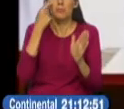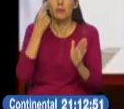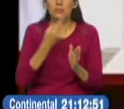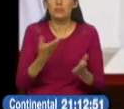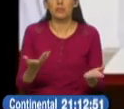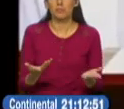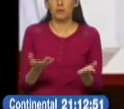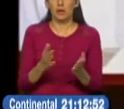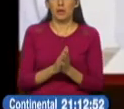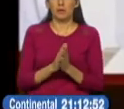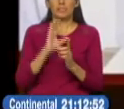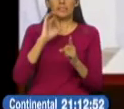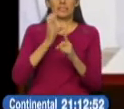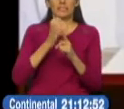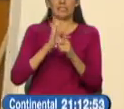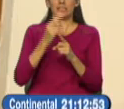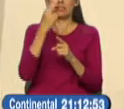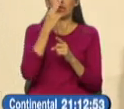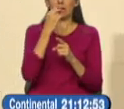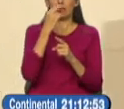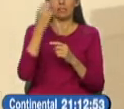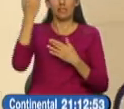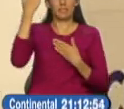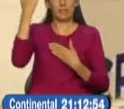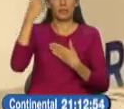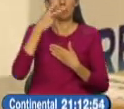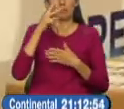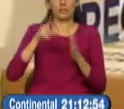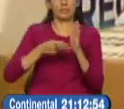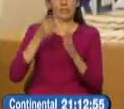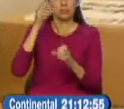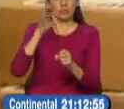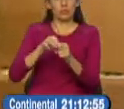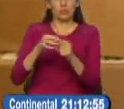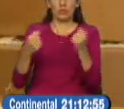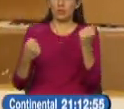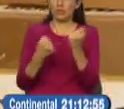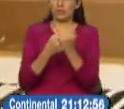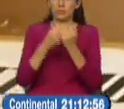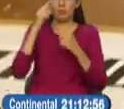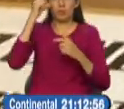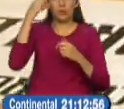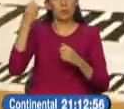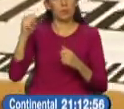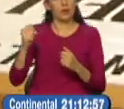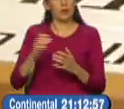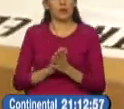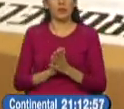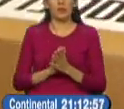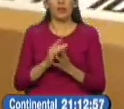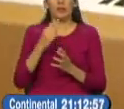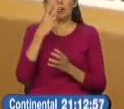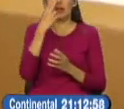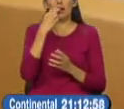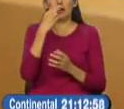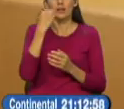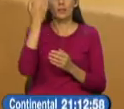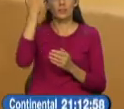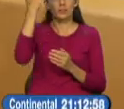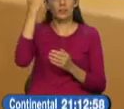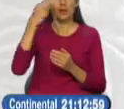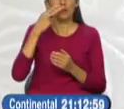sido criticada por el alcalde de Guayaquil, Jaime Nebod, quien en la segunda vuelta dio su respaldo a Guillermo Lazo. El burgomaestre porteño cree que antes de realizar